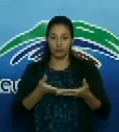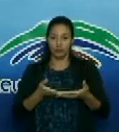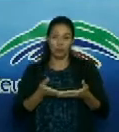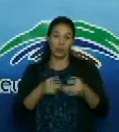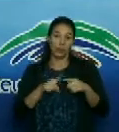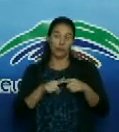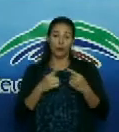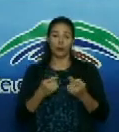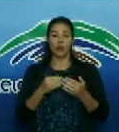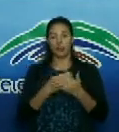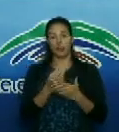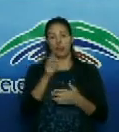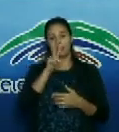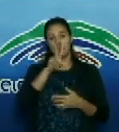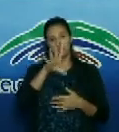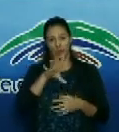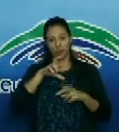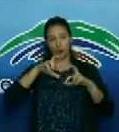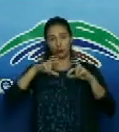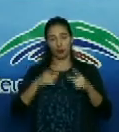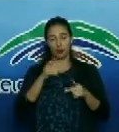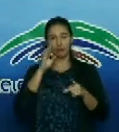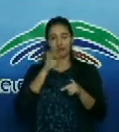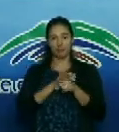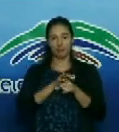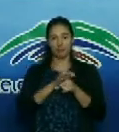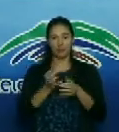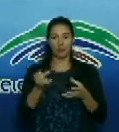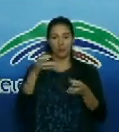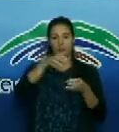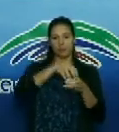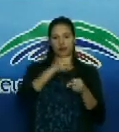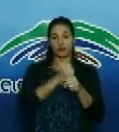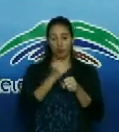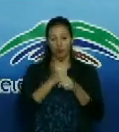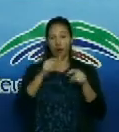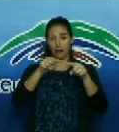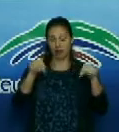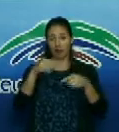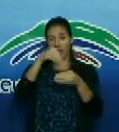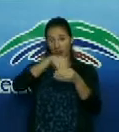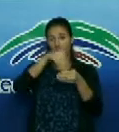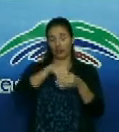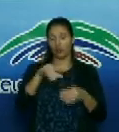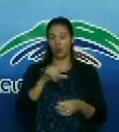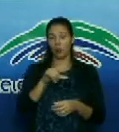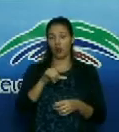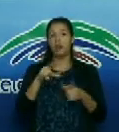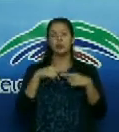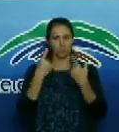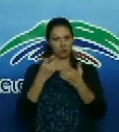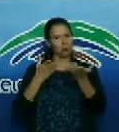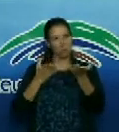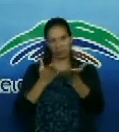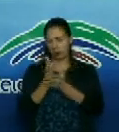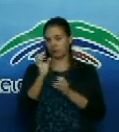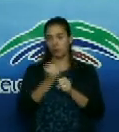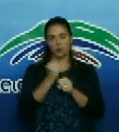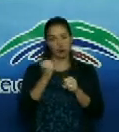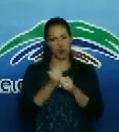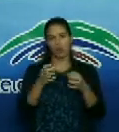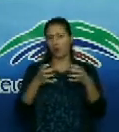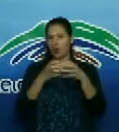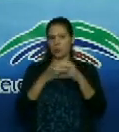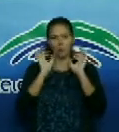el día 25 debemos de entrar y entonces ellos están muy dispuestos a continuar esta labor y trabajar en equipo